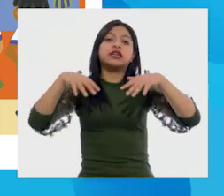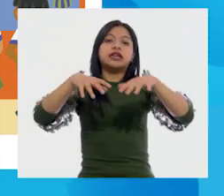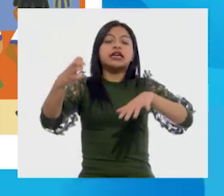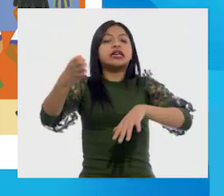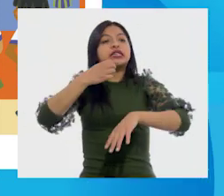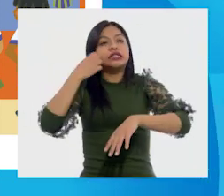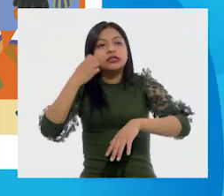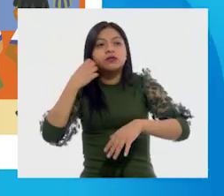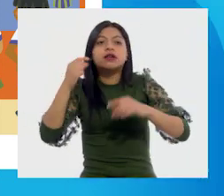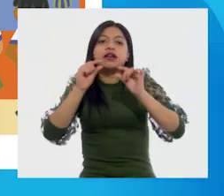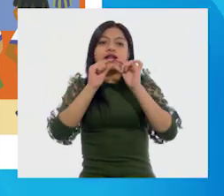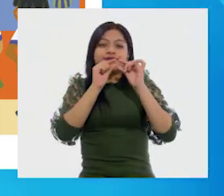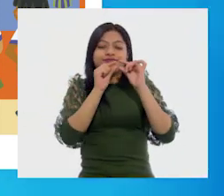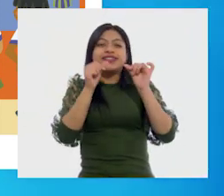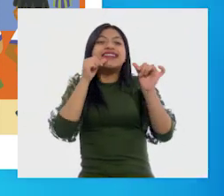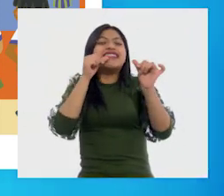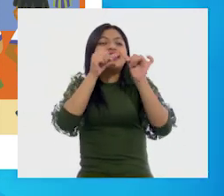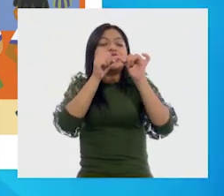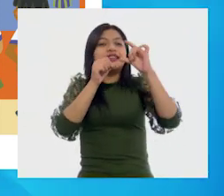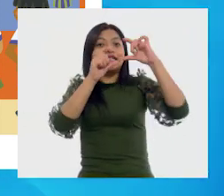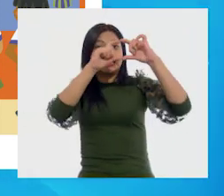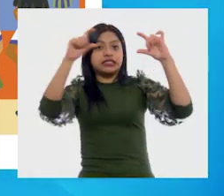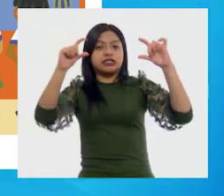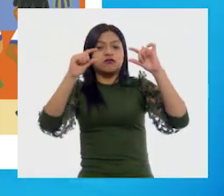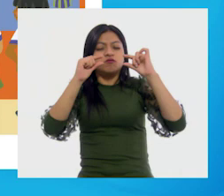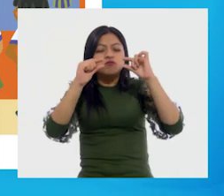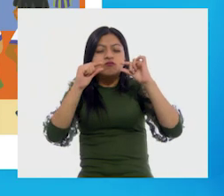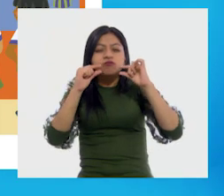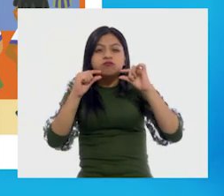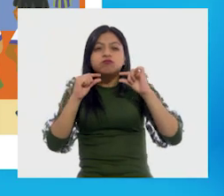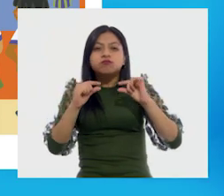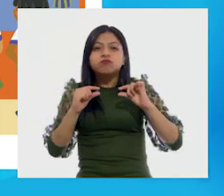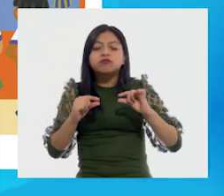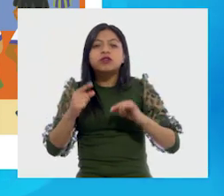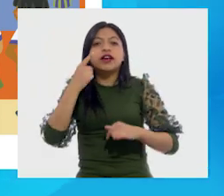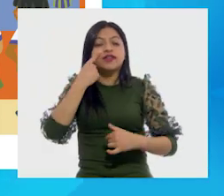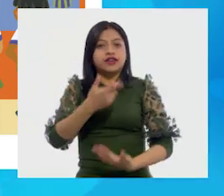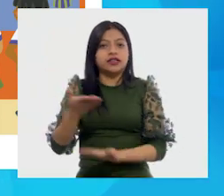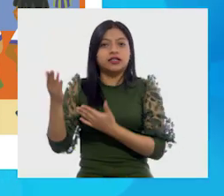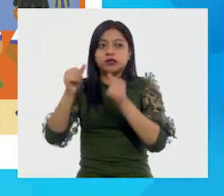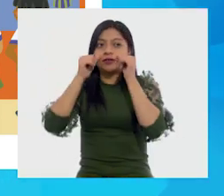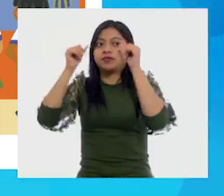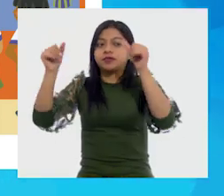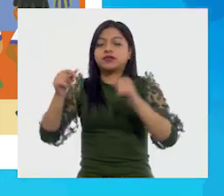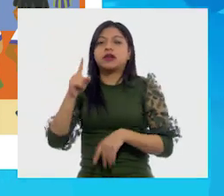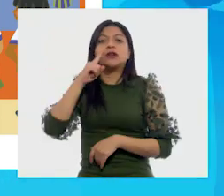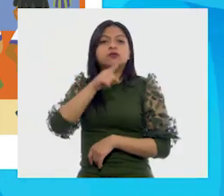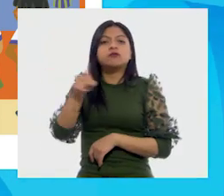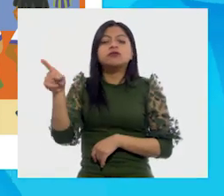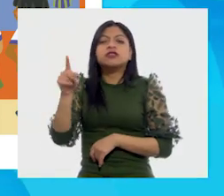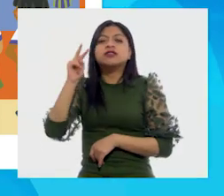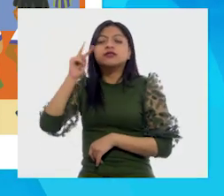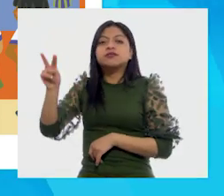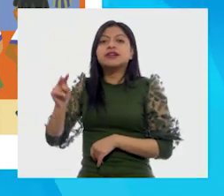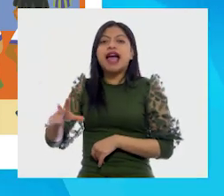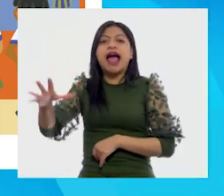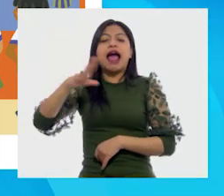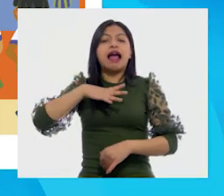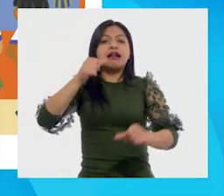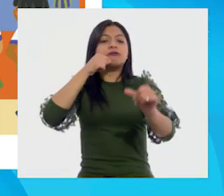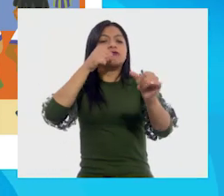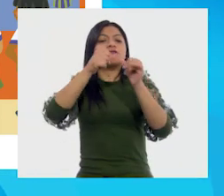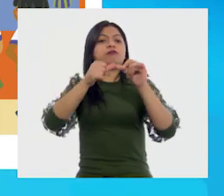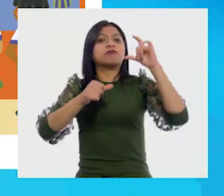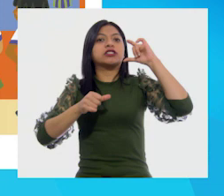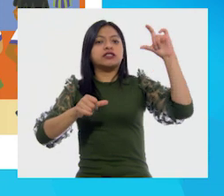pequeñas. Entonces, quiero que observes muy bien por qué crees o para qué crees que esté en letras